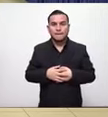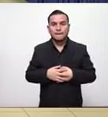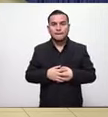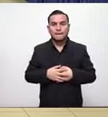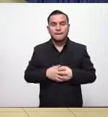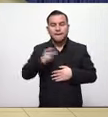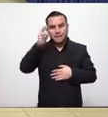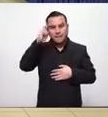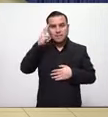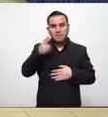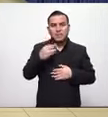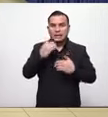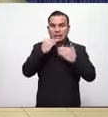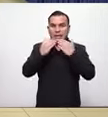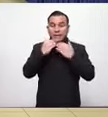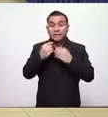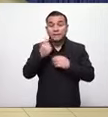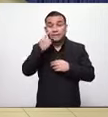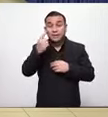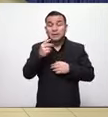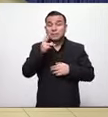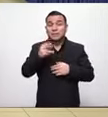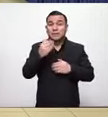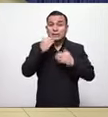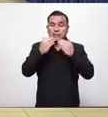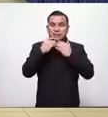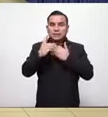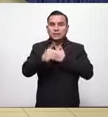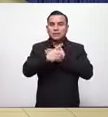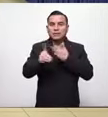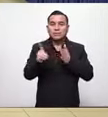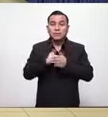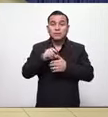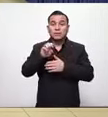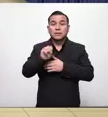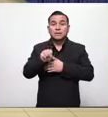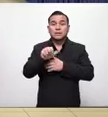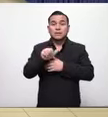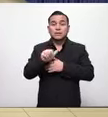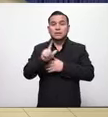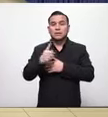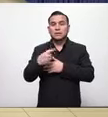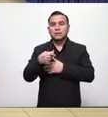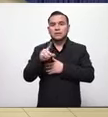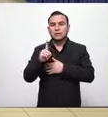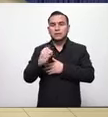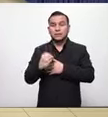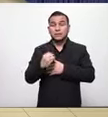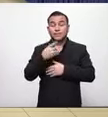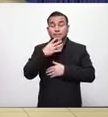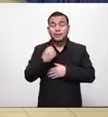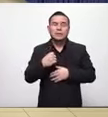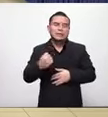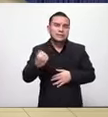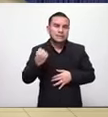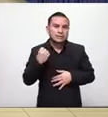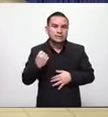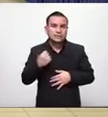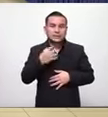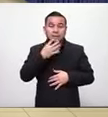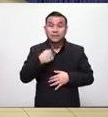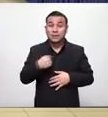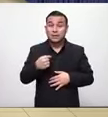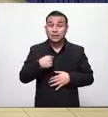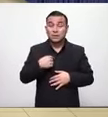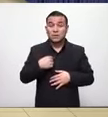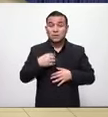lo que decía y retomando las palabras que decía el diputado Salgado que si es sumamente importante yo creo